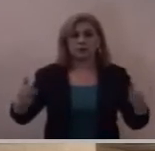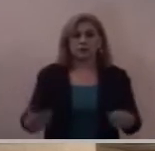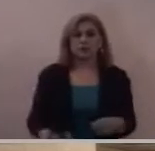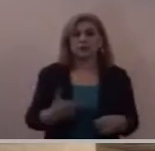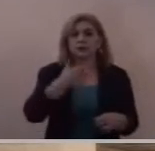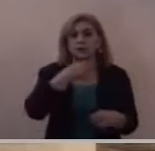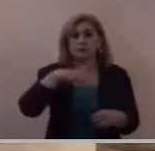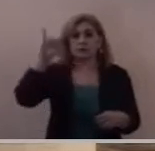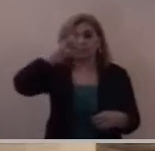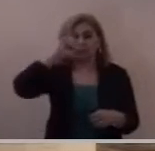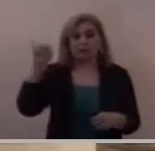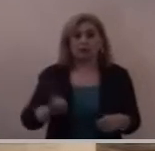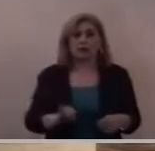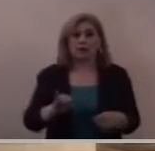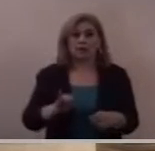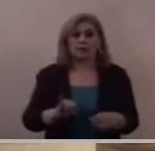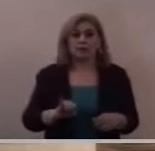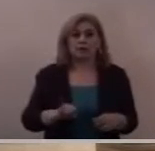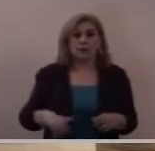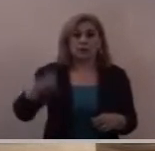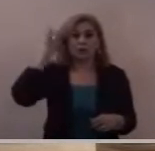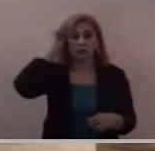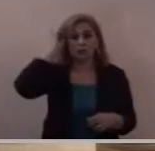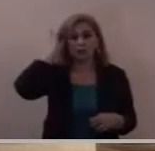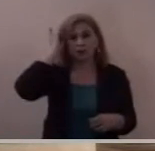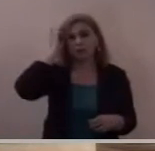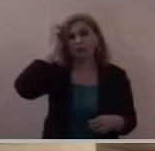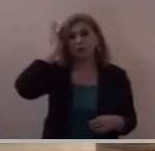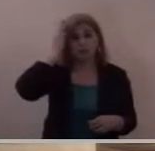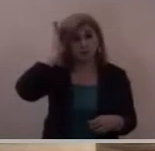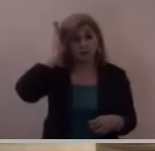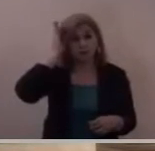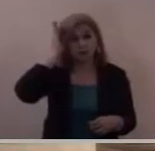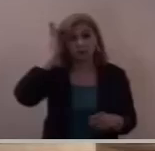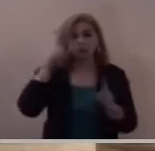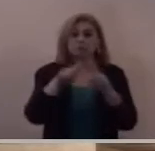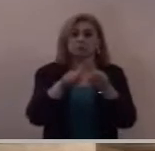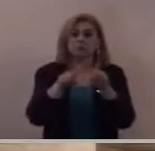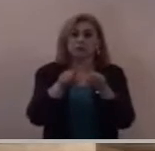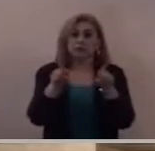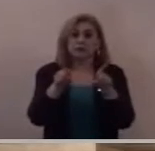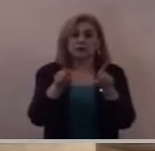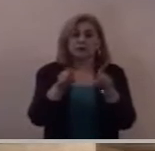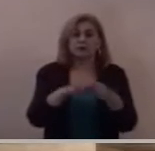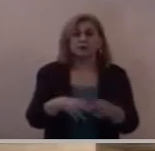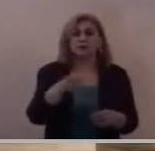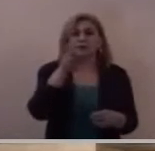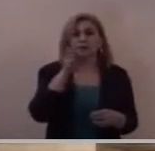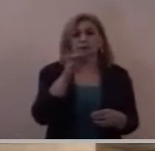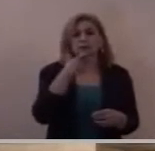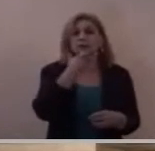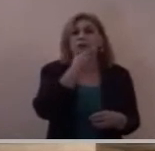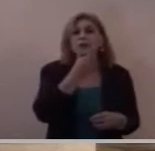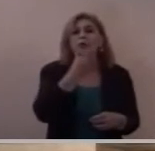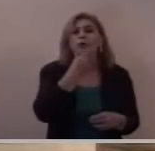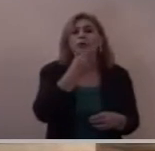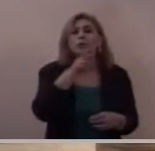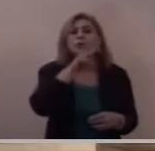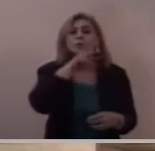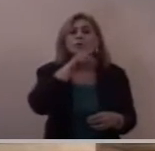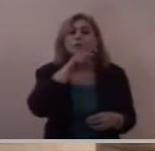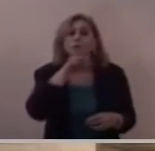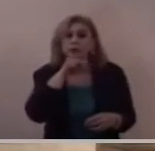eran de patrón a esclavo que ese hombre se preocupe de su criado